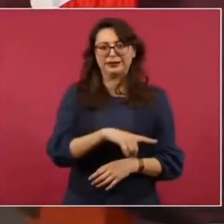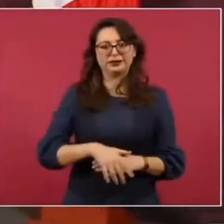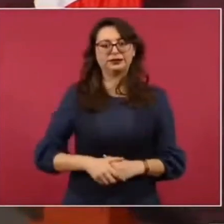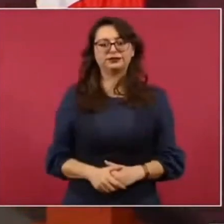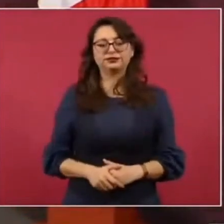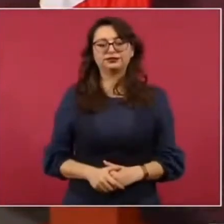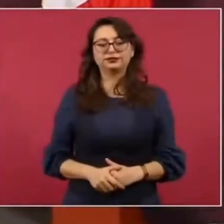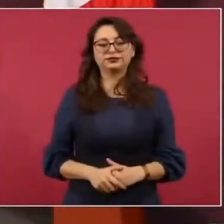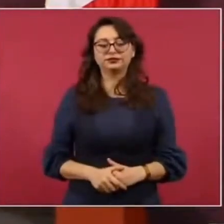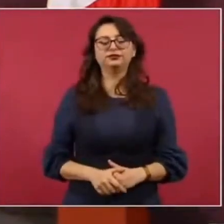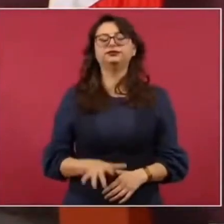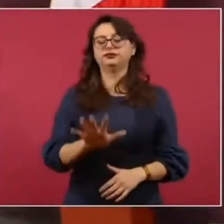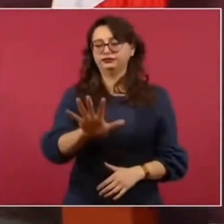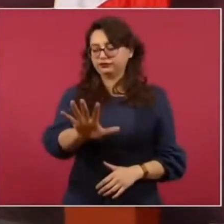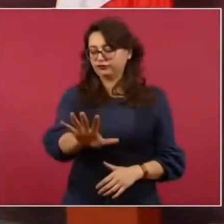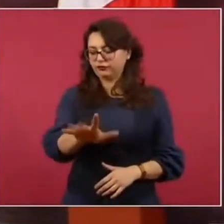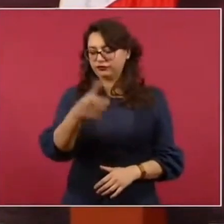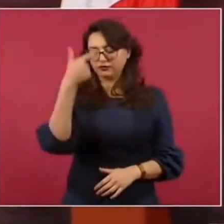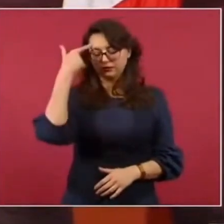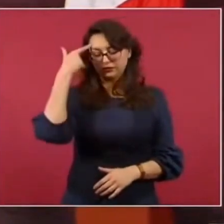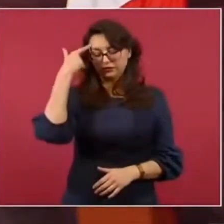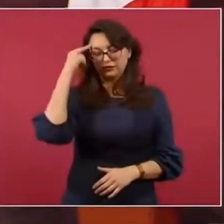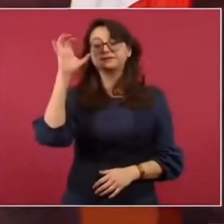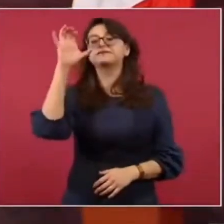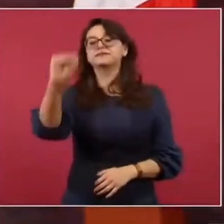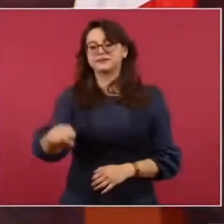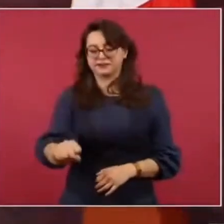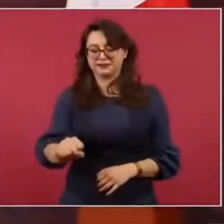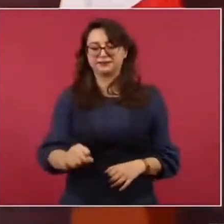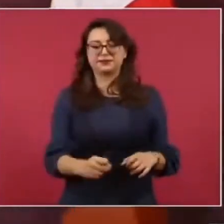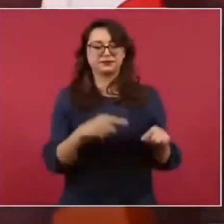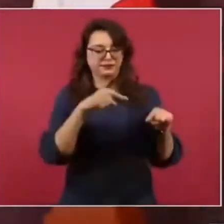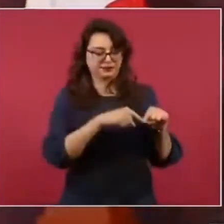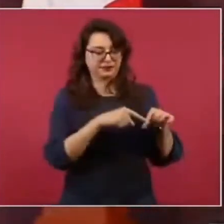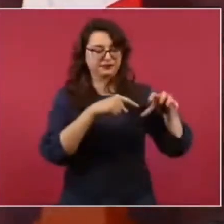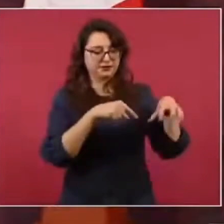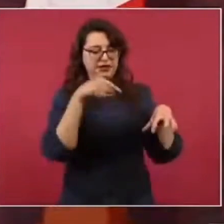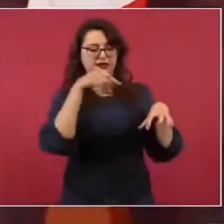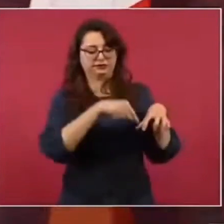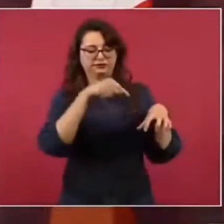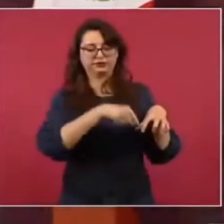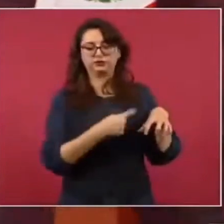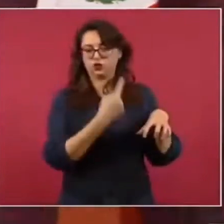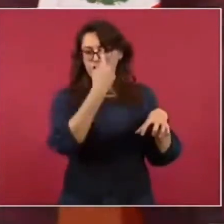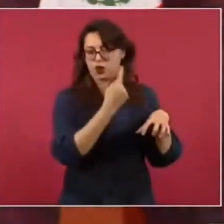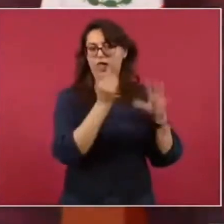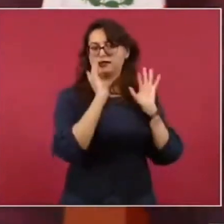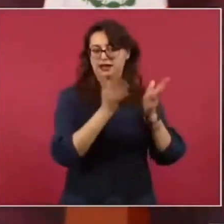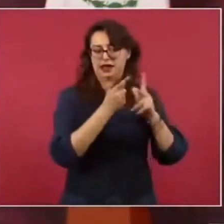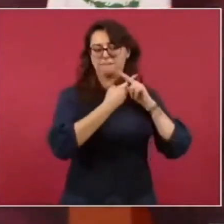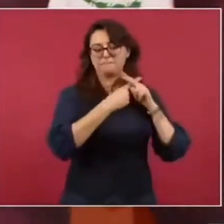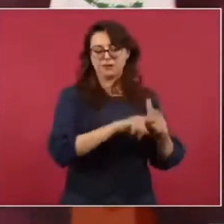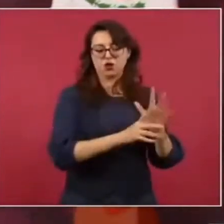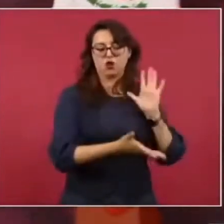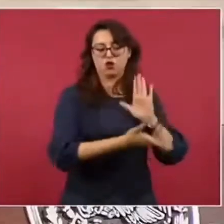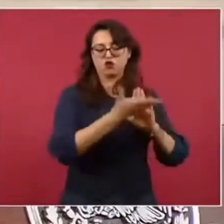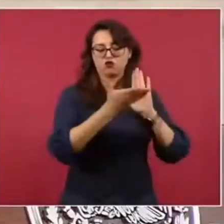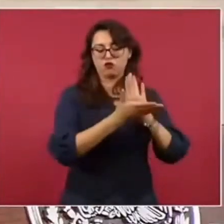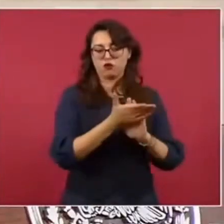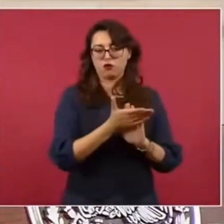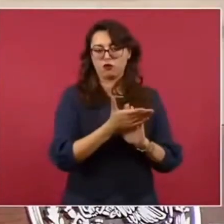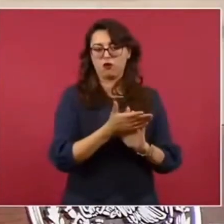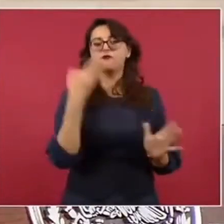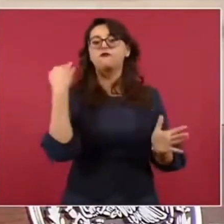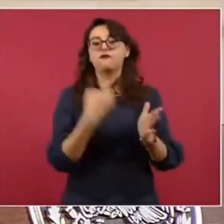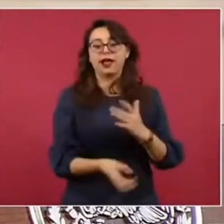Bueno, te decía, ya es igual que la de Peñasco, pero son tres sitios